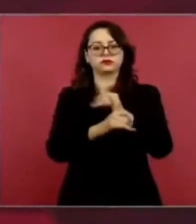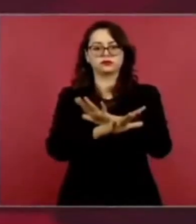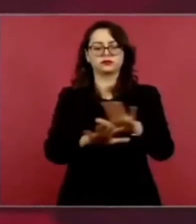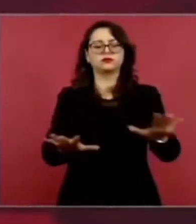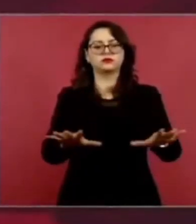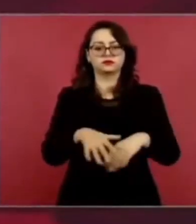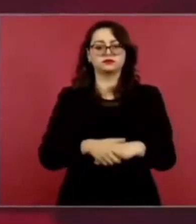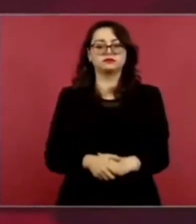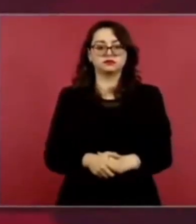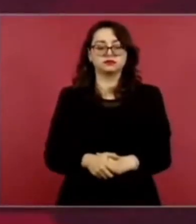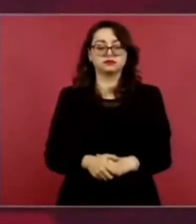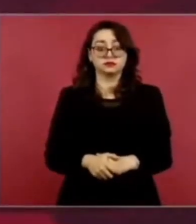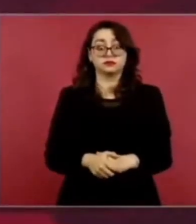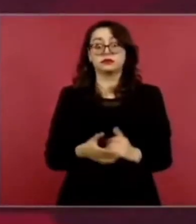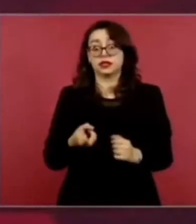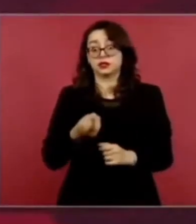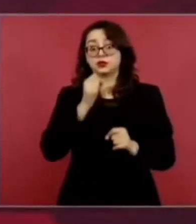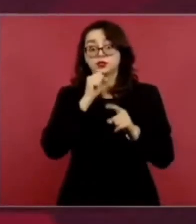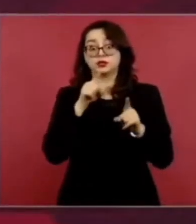los conservas.